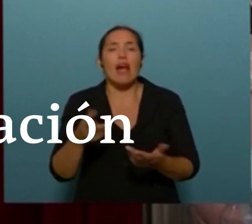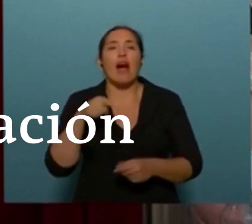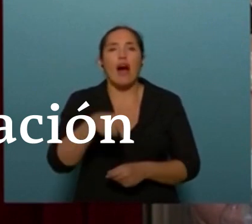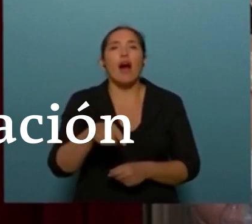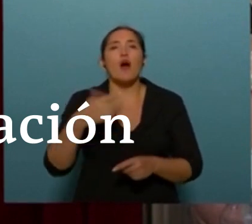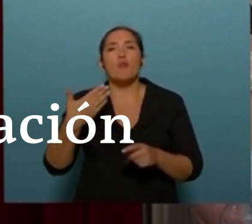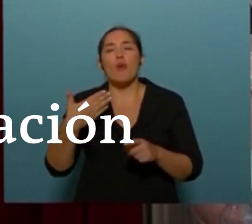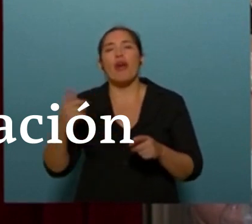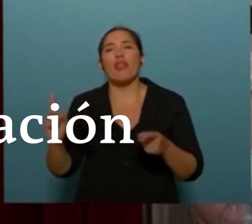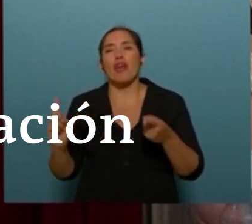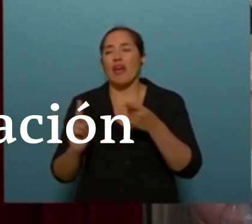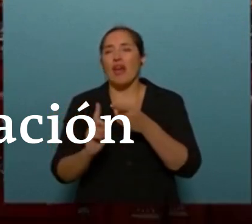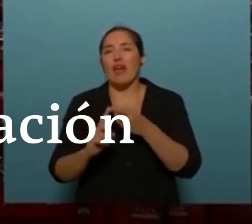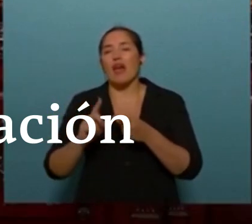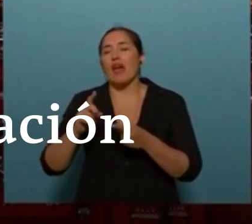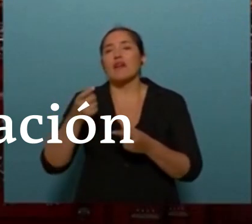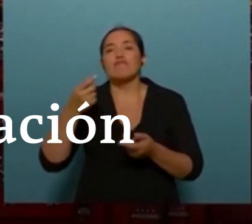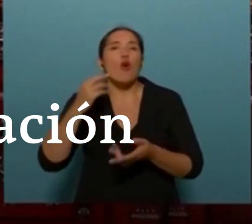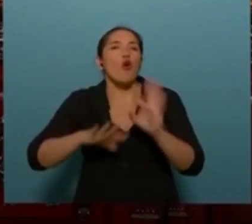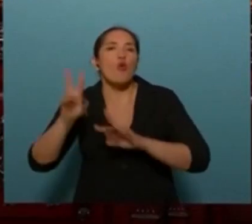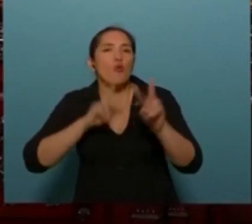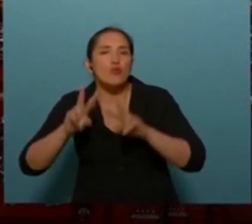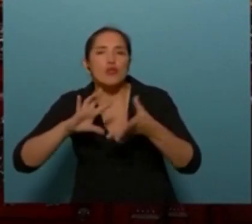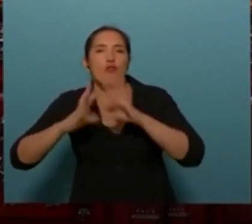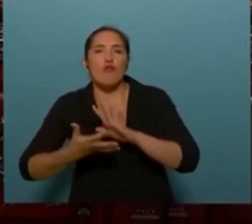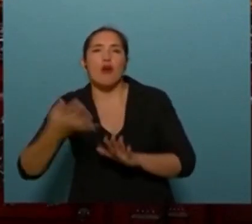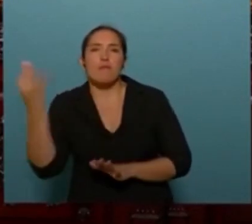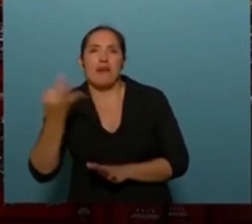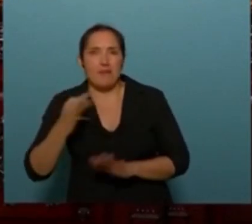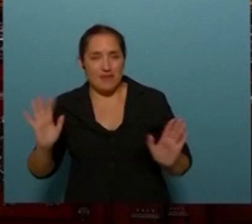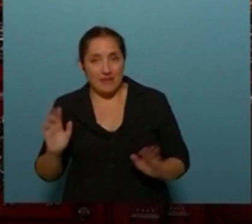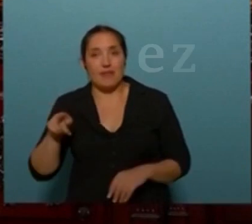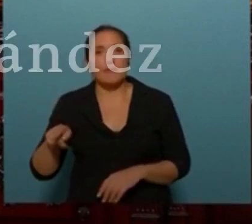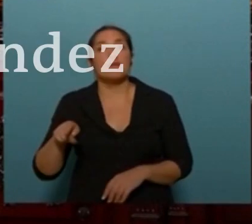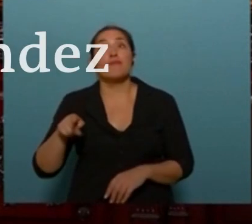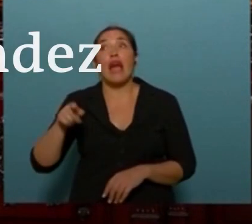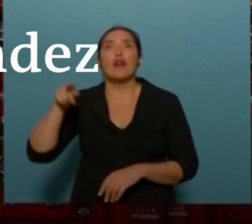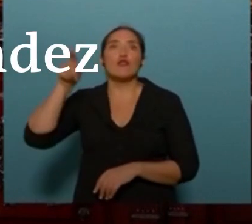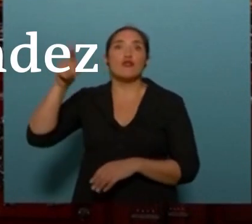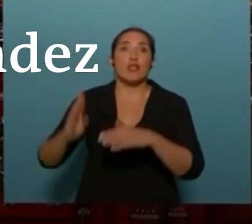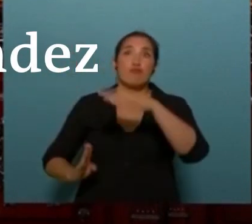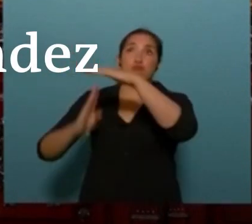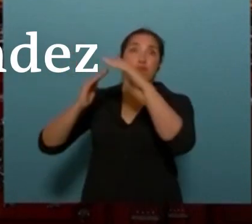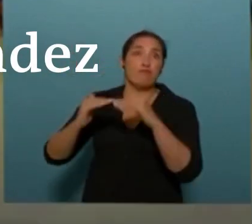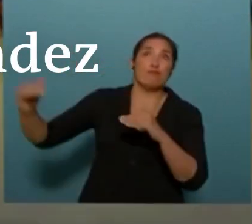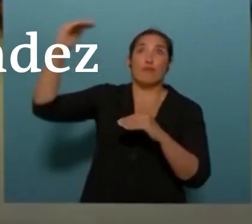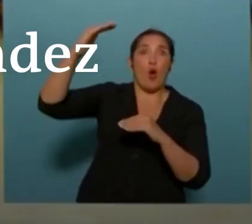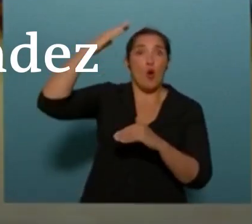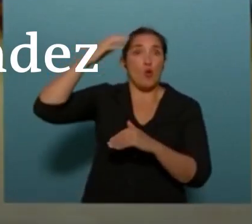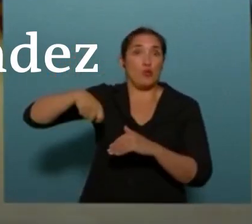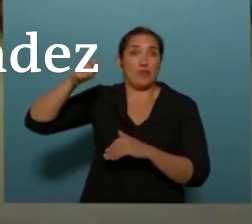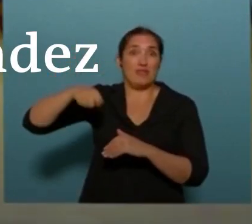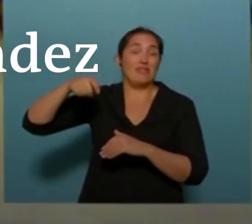por vía del recurso extraordinario. De ese modo la Corte Suprema de Justicia de la Nación podría